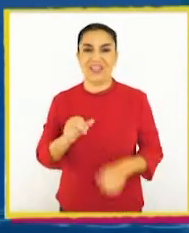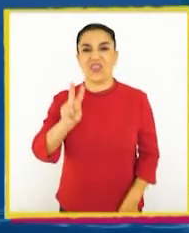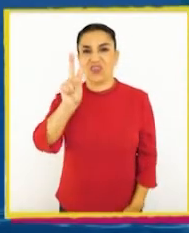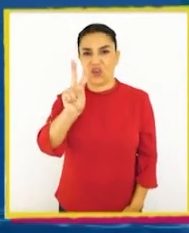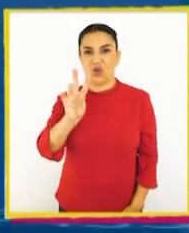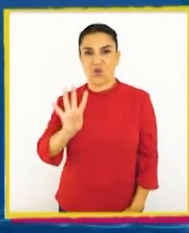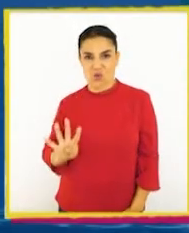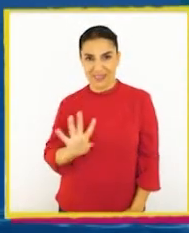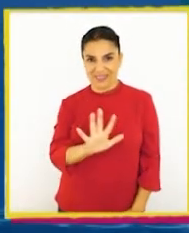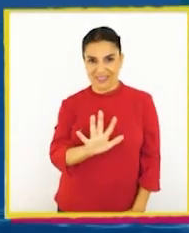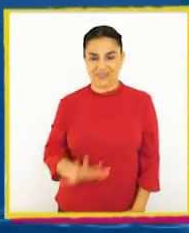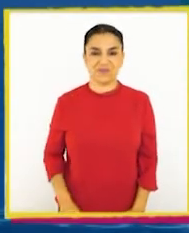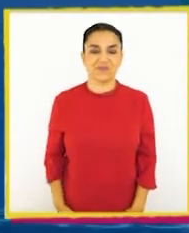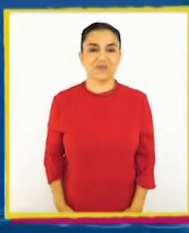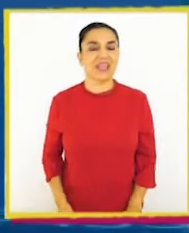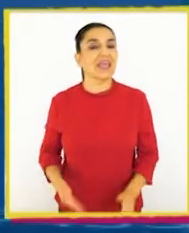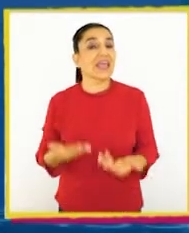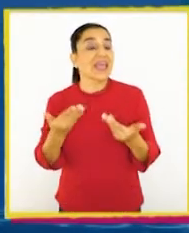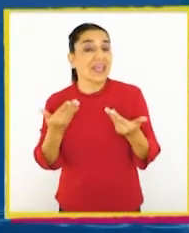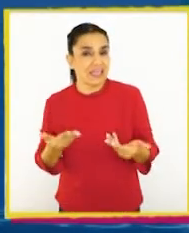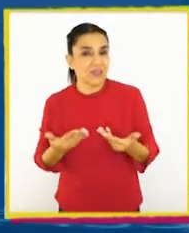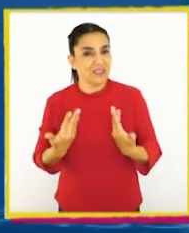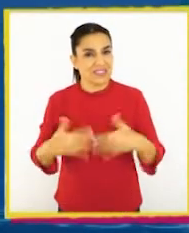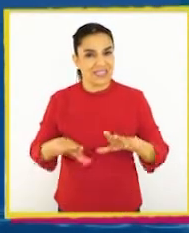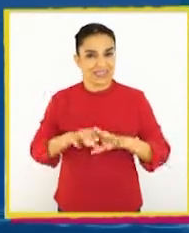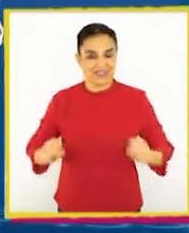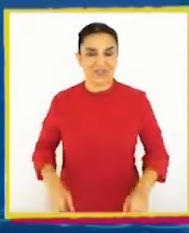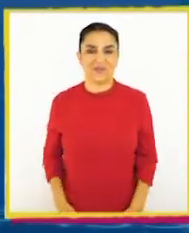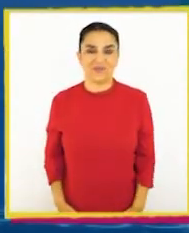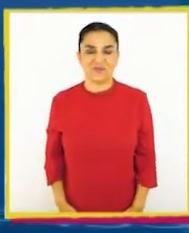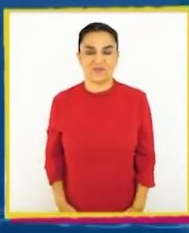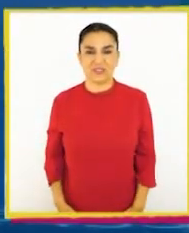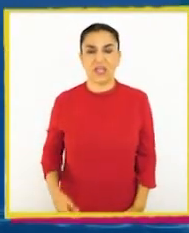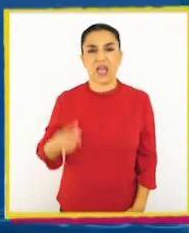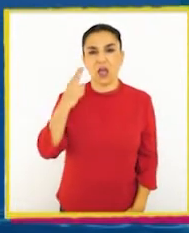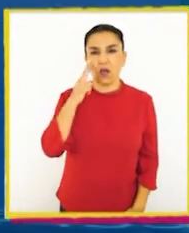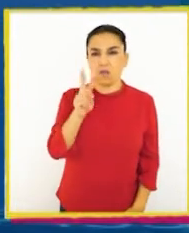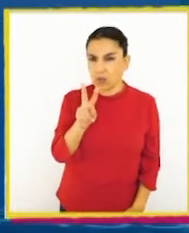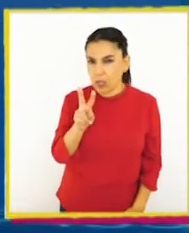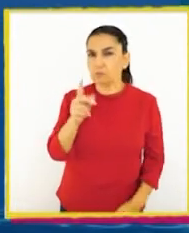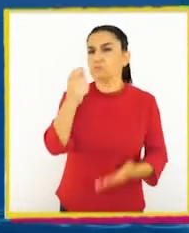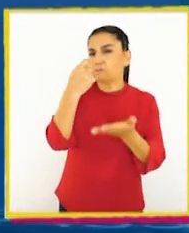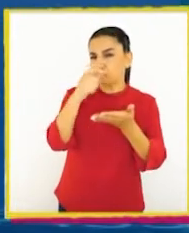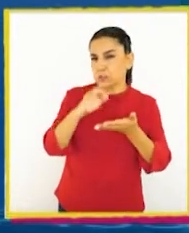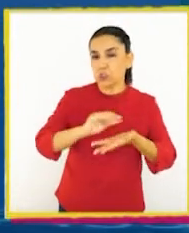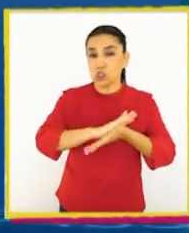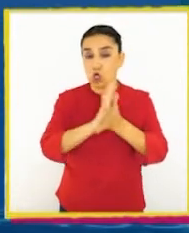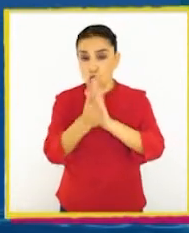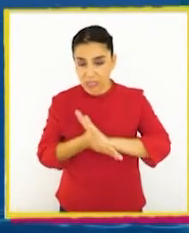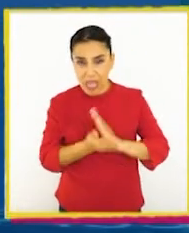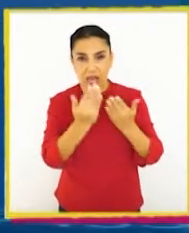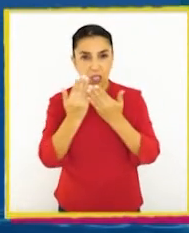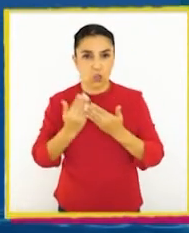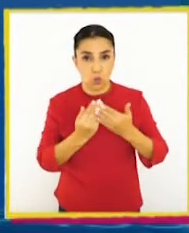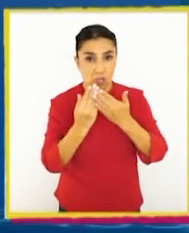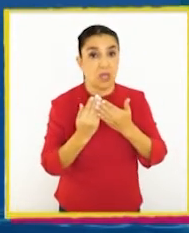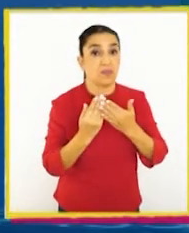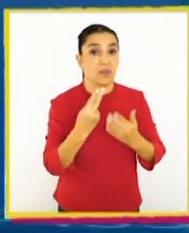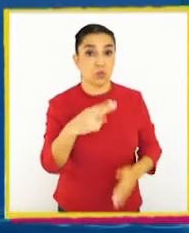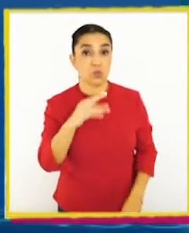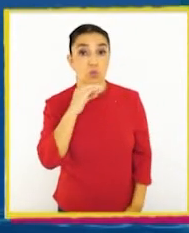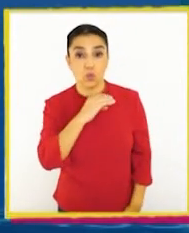Dos cuarenta cinco agos. Entonces estamos listos. A ver, revisemos si tenemos el total de los estudiantes del curso.